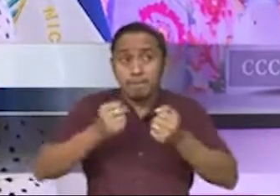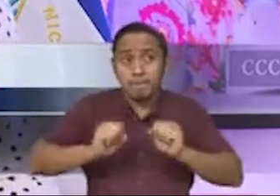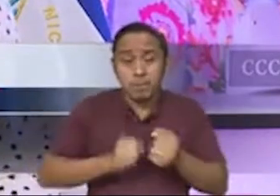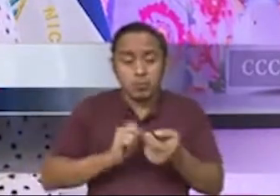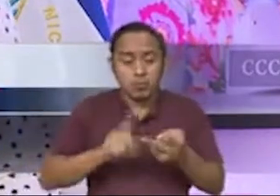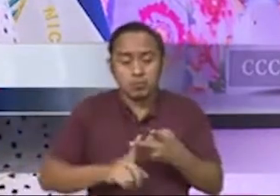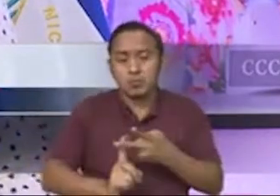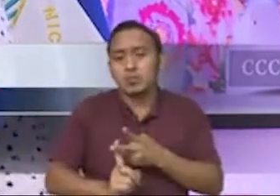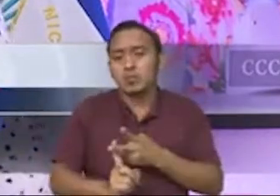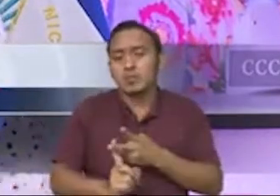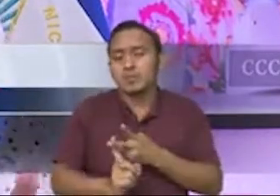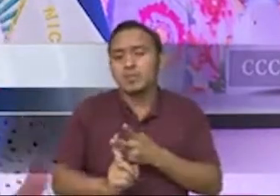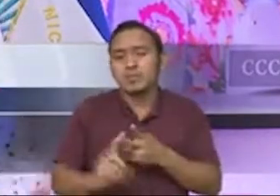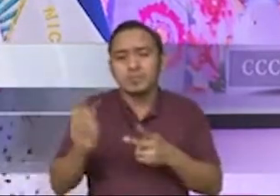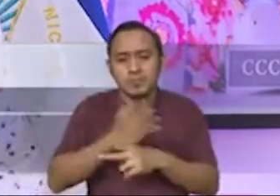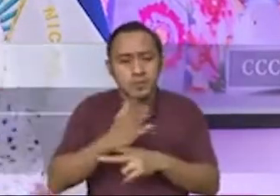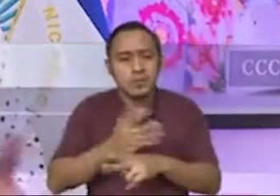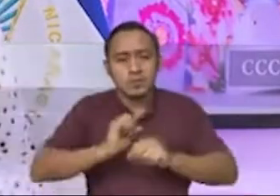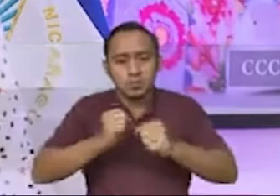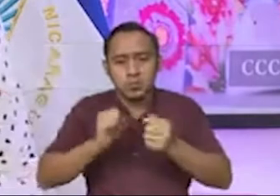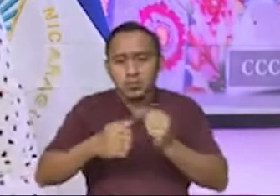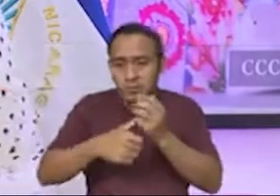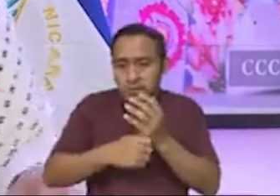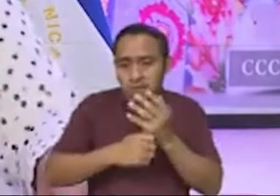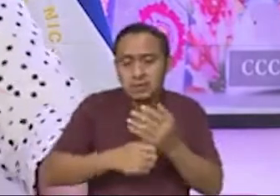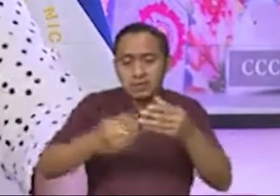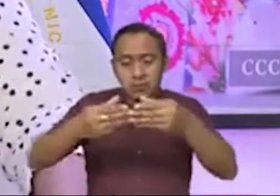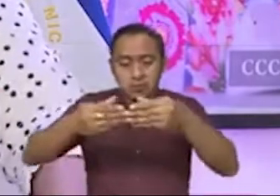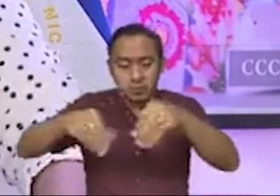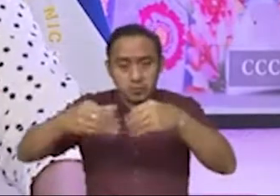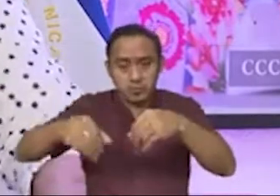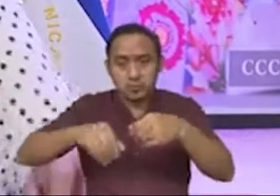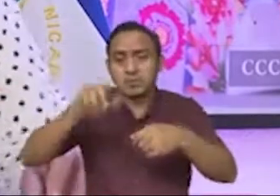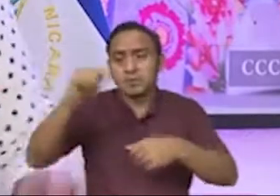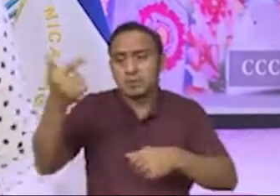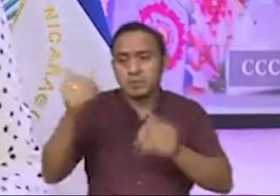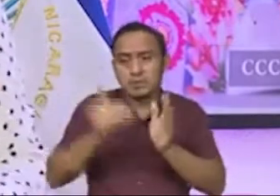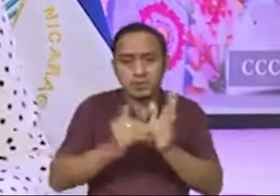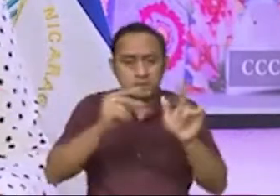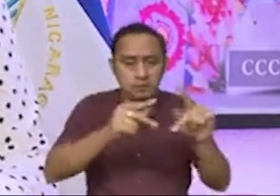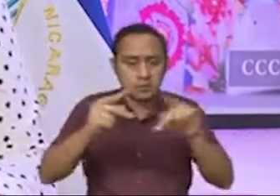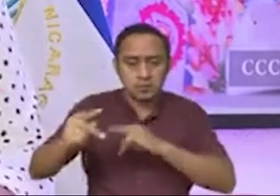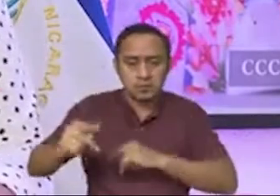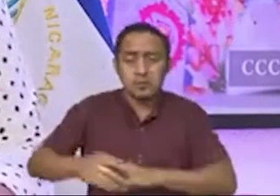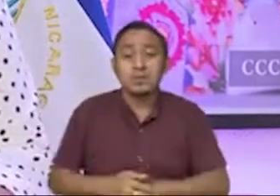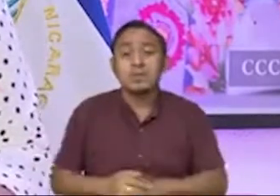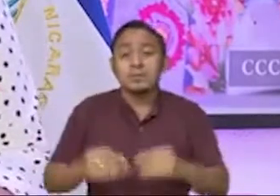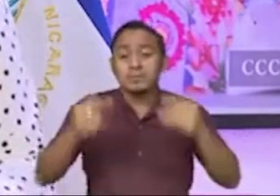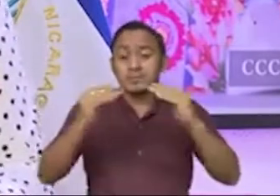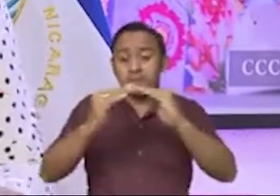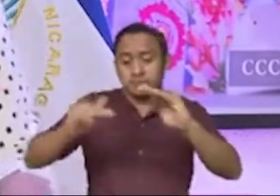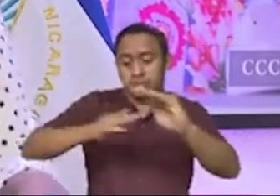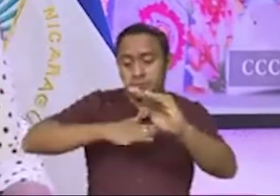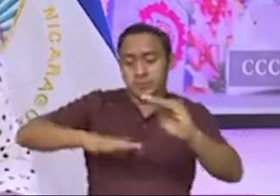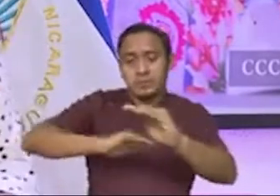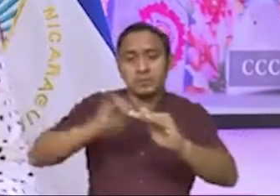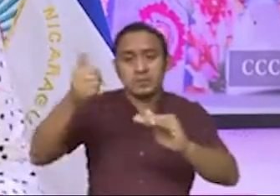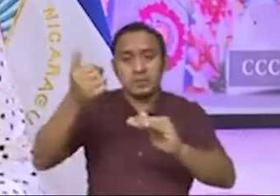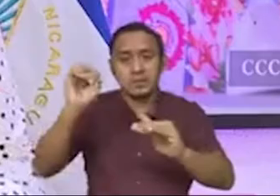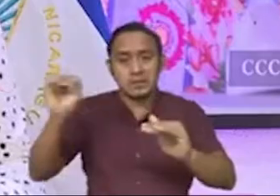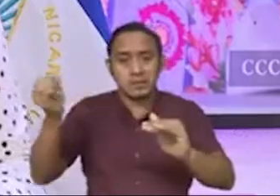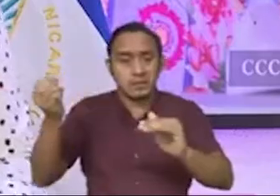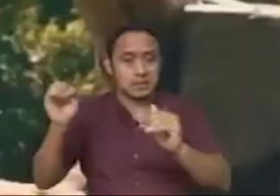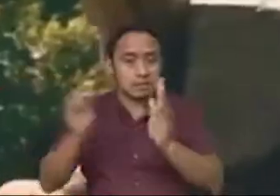de aves para la producción de carne y de huevo, más de 7 mil protagonistas. En patio saludable, más de 60 mil